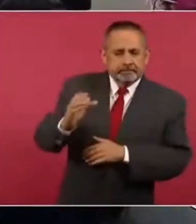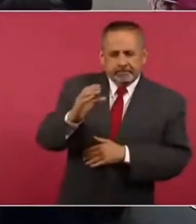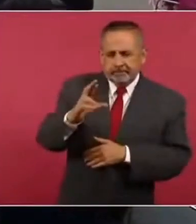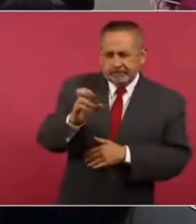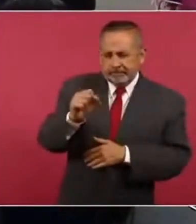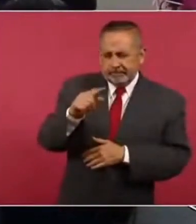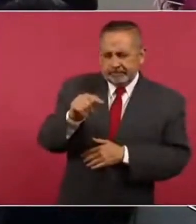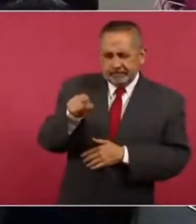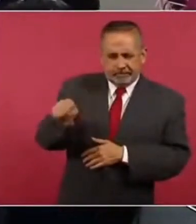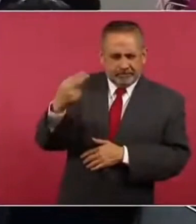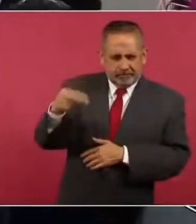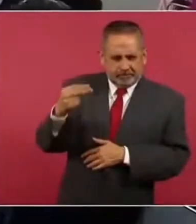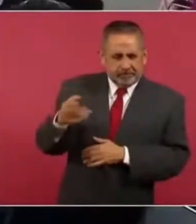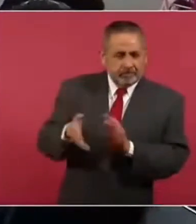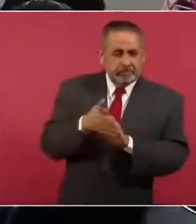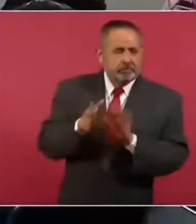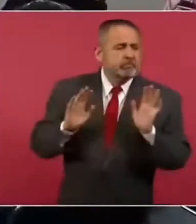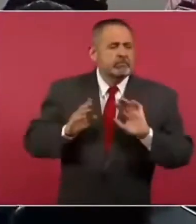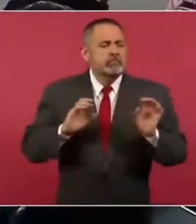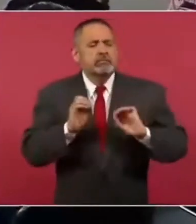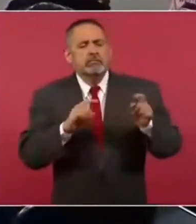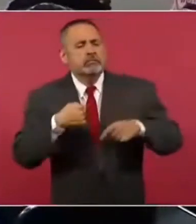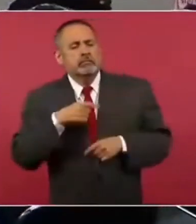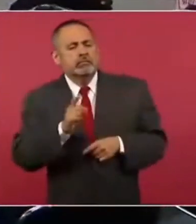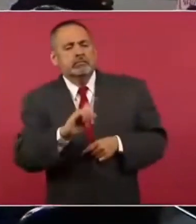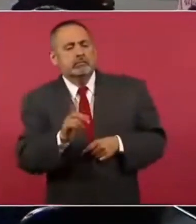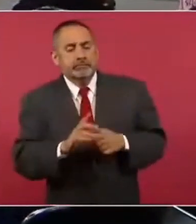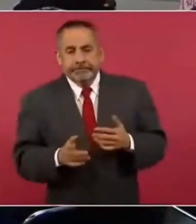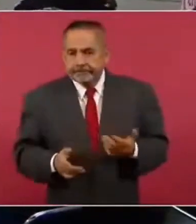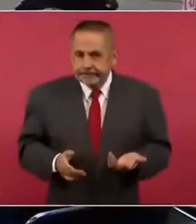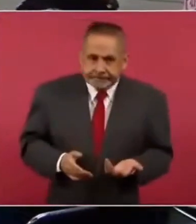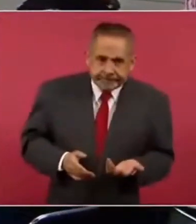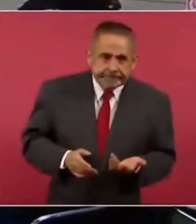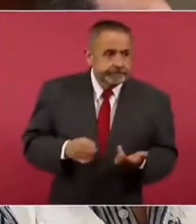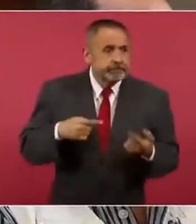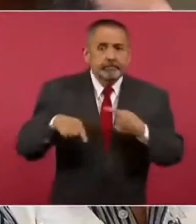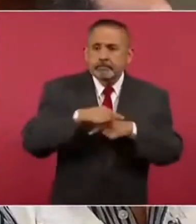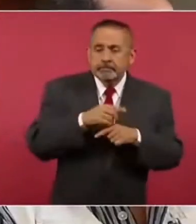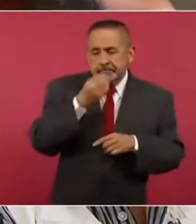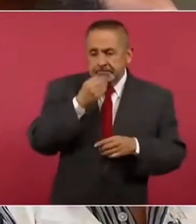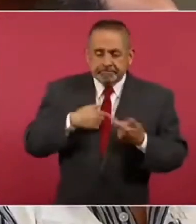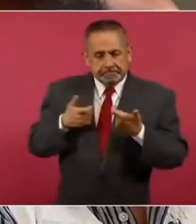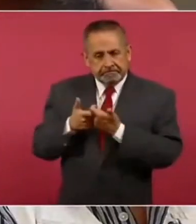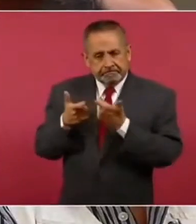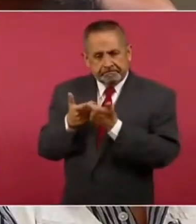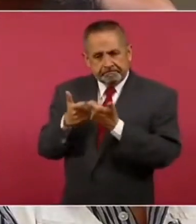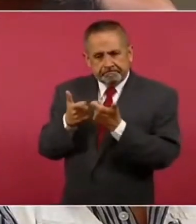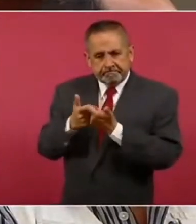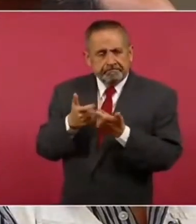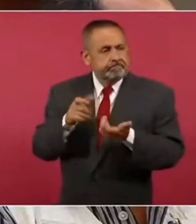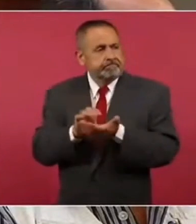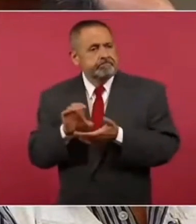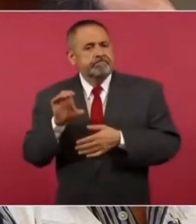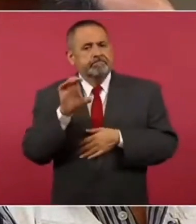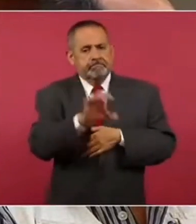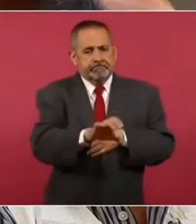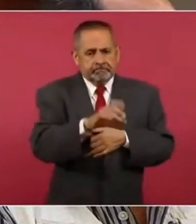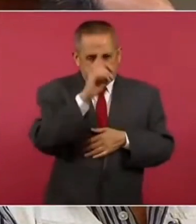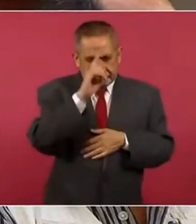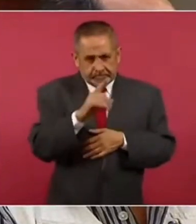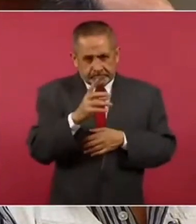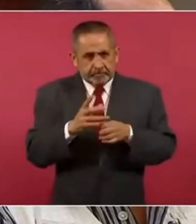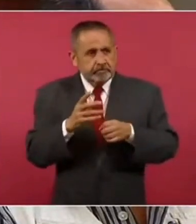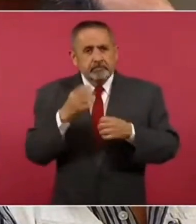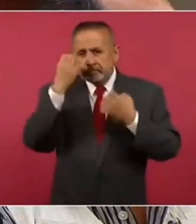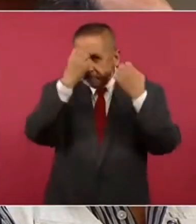negaba el asunto. Entonces todos tuvieron que juntar dinero, reunir dinero para hacer un